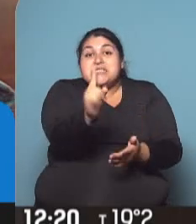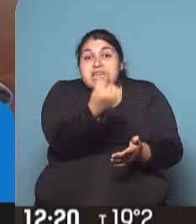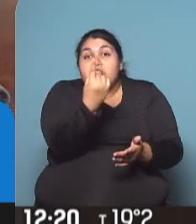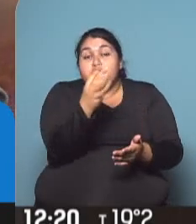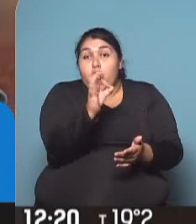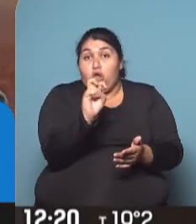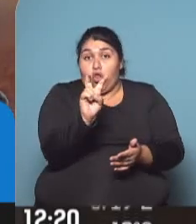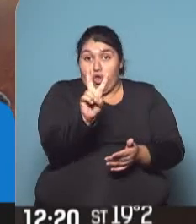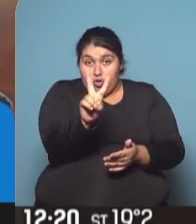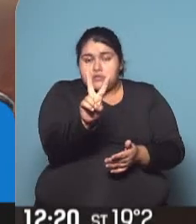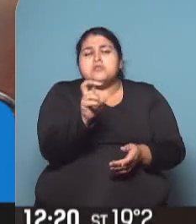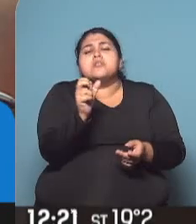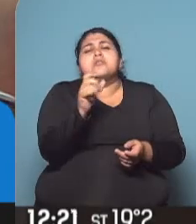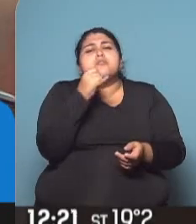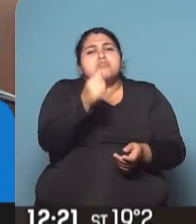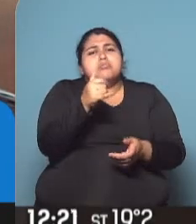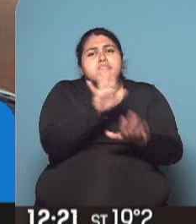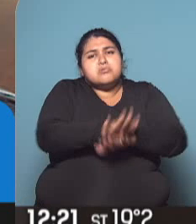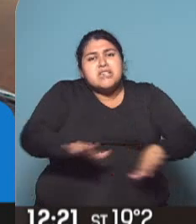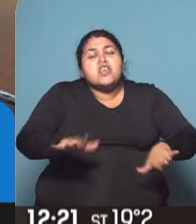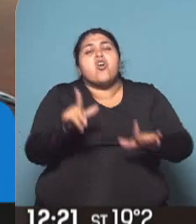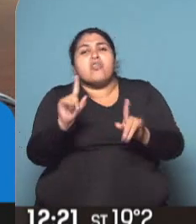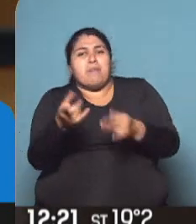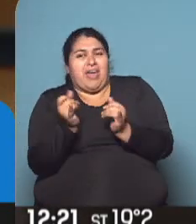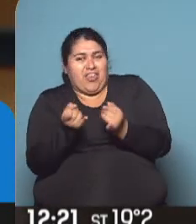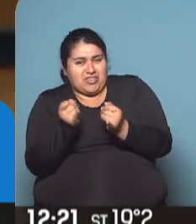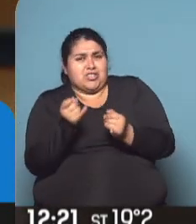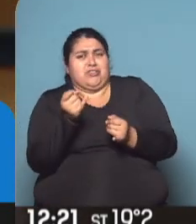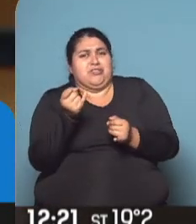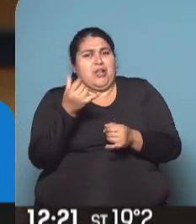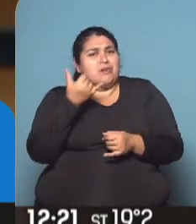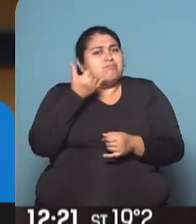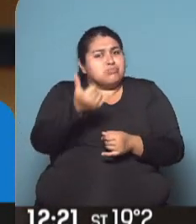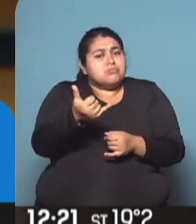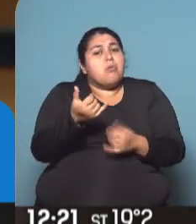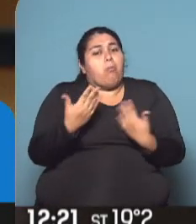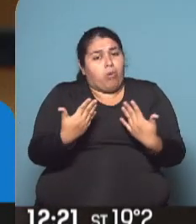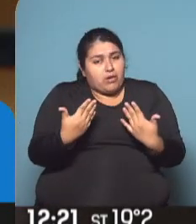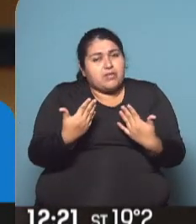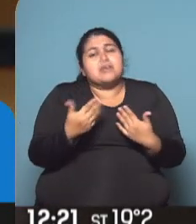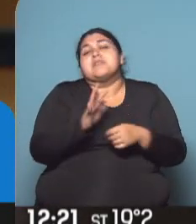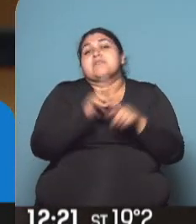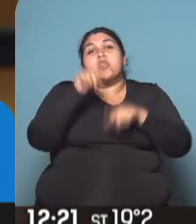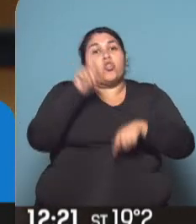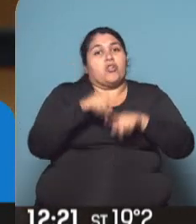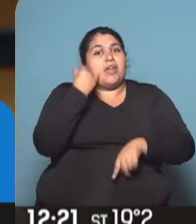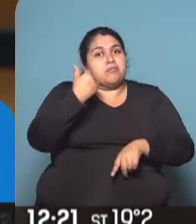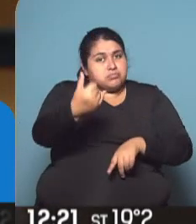es la línea de los niños y adolescentes, que está a los 365 días del año, las 24 horas.